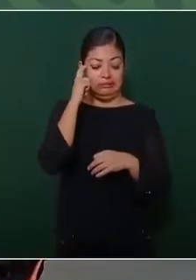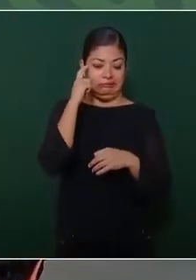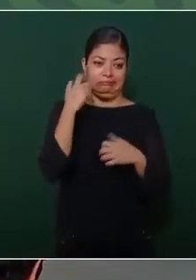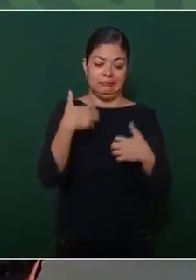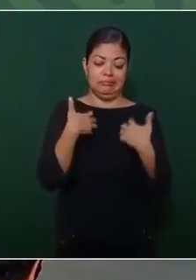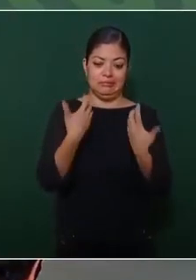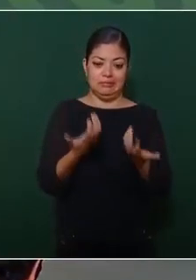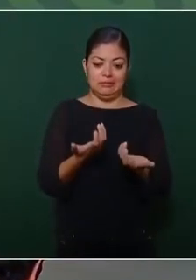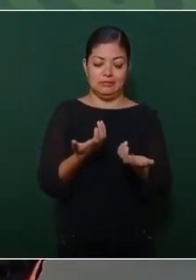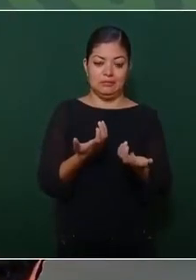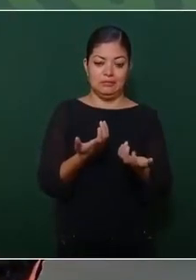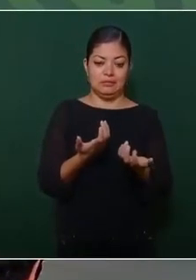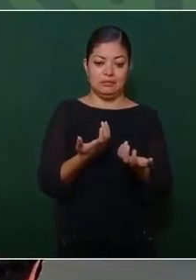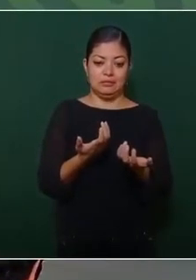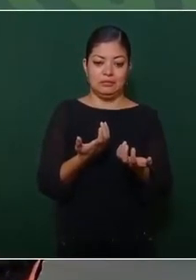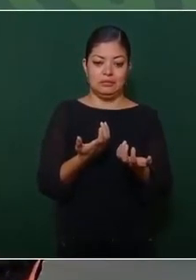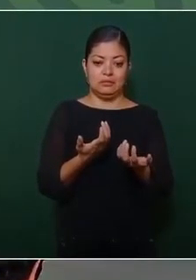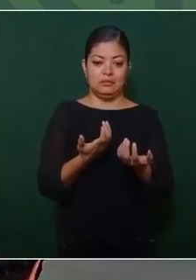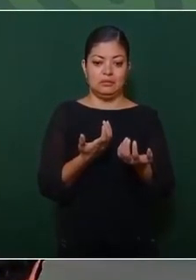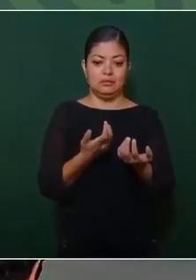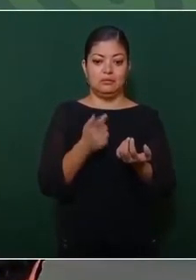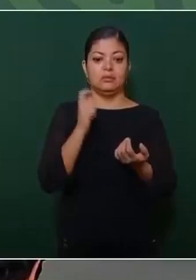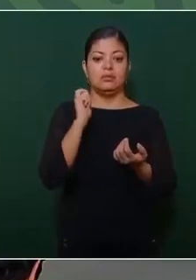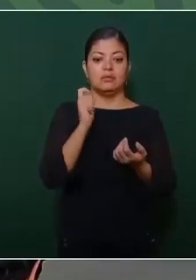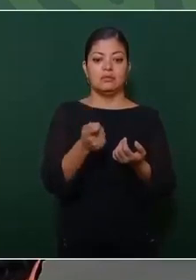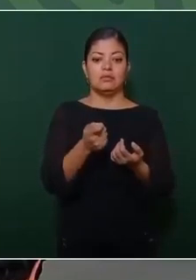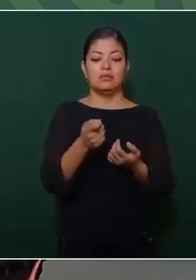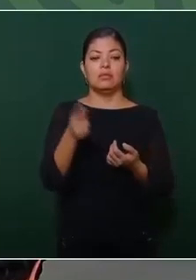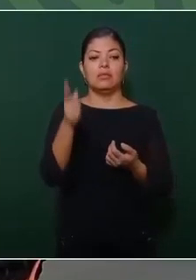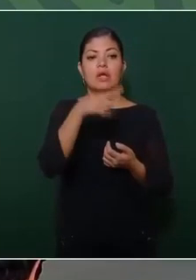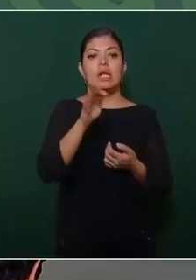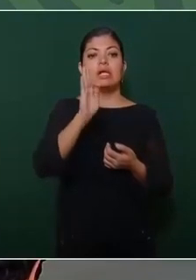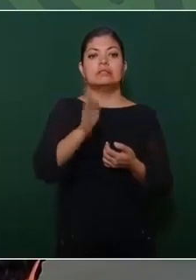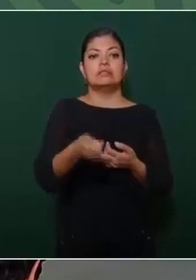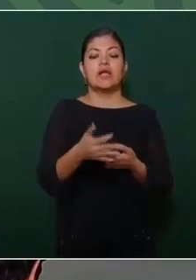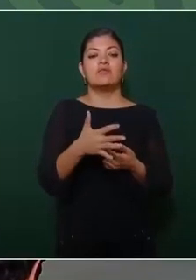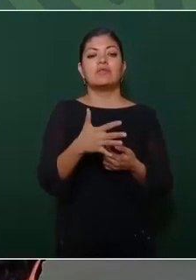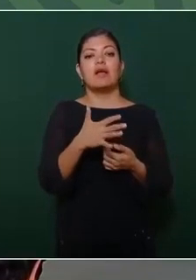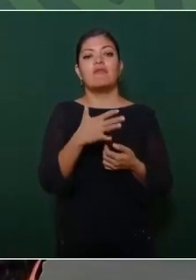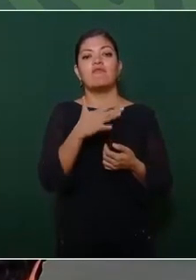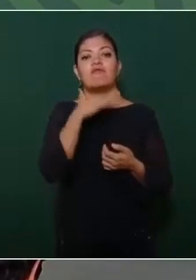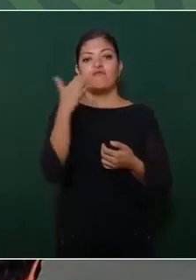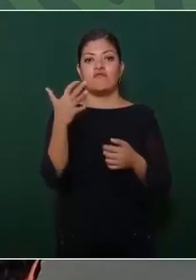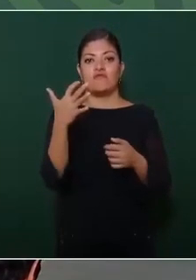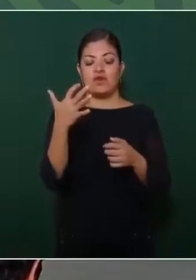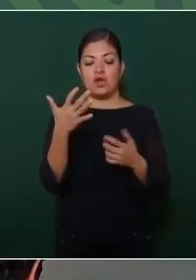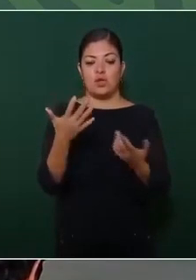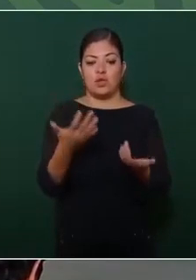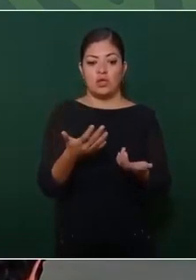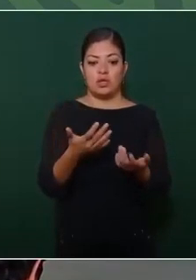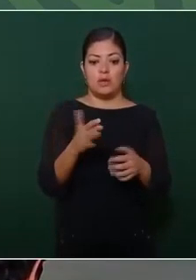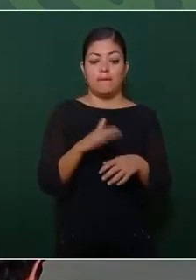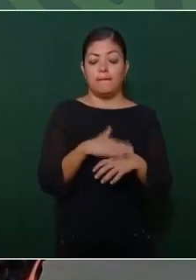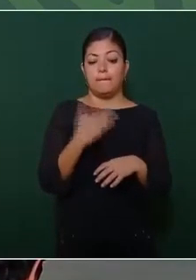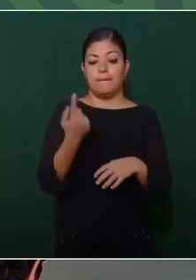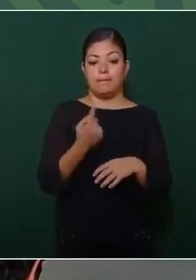avalaron el fraude, porque